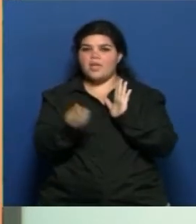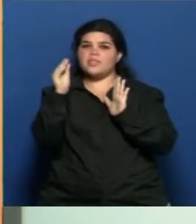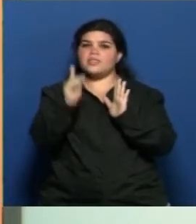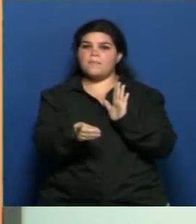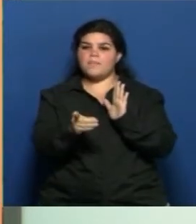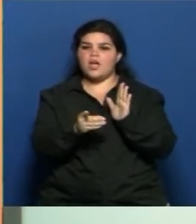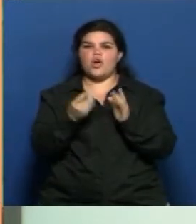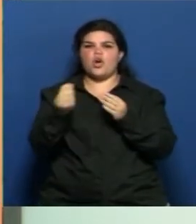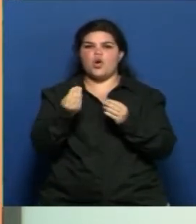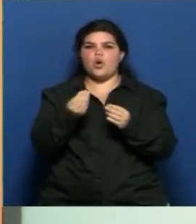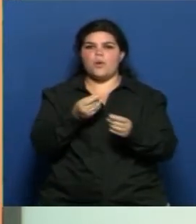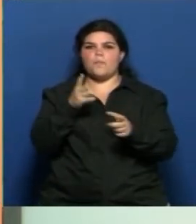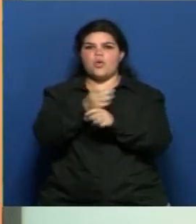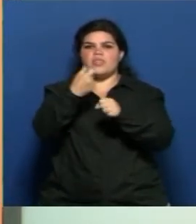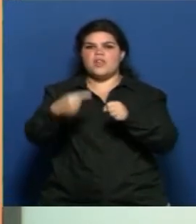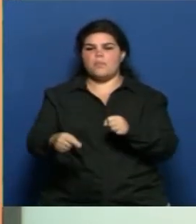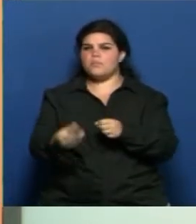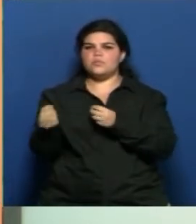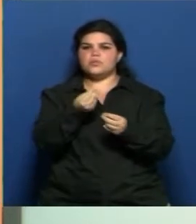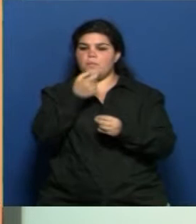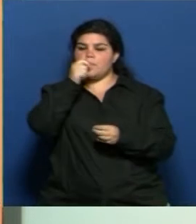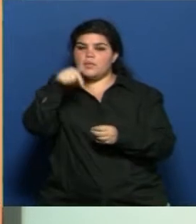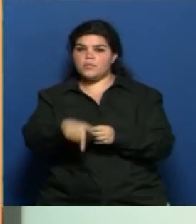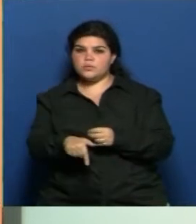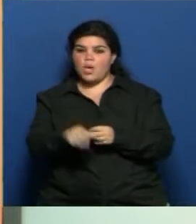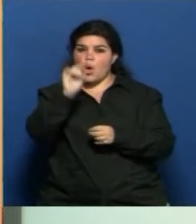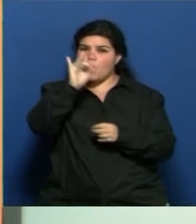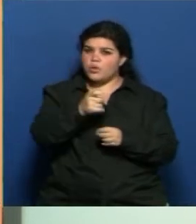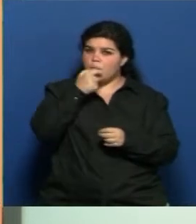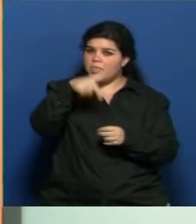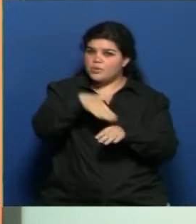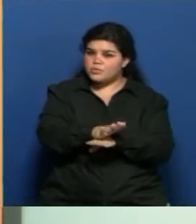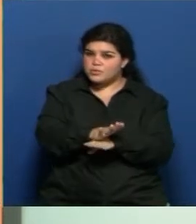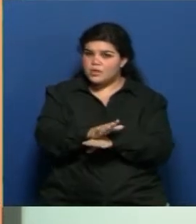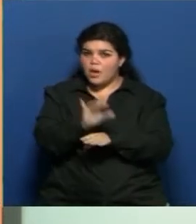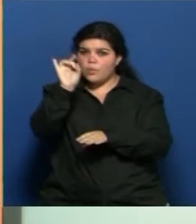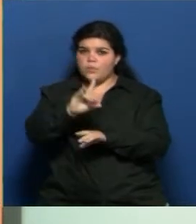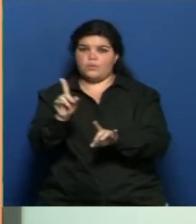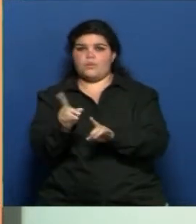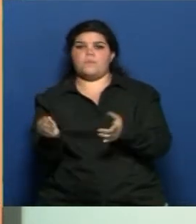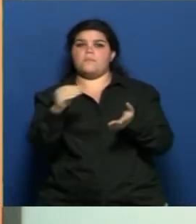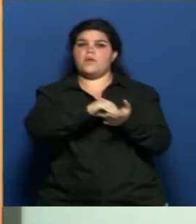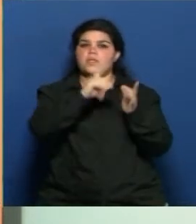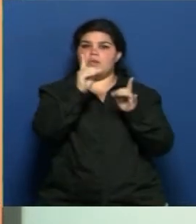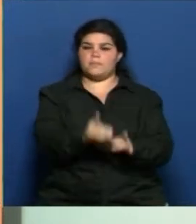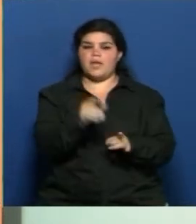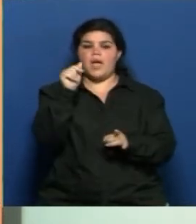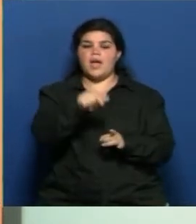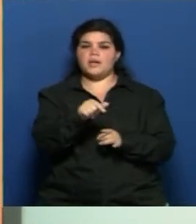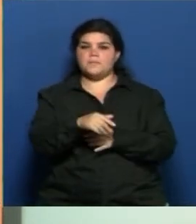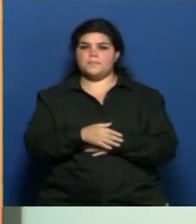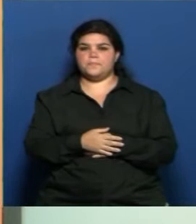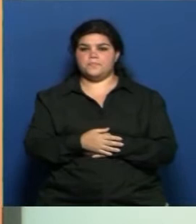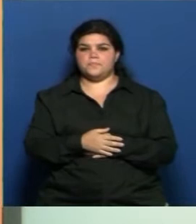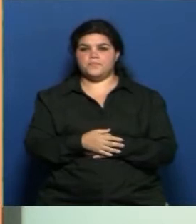metropolitana como es el Mendoza, porque no es solamente Ciudad de Mendoza. Ciudad de Mendoza viene, en cierta manera, a sufrir los efectos